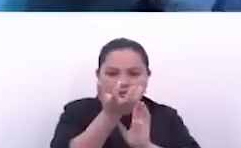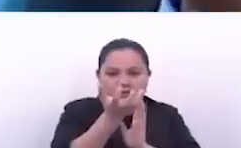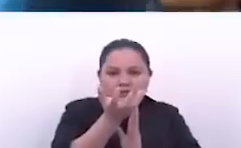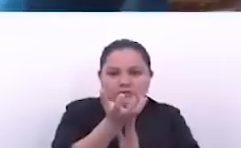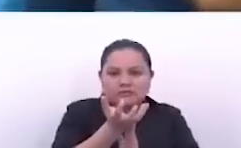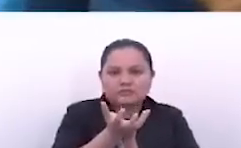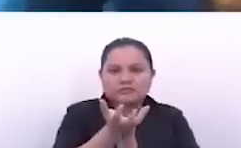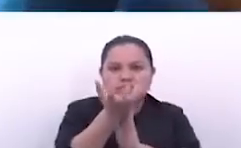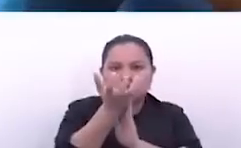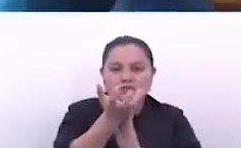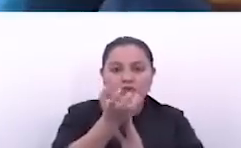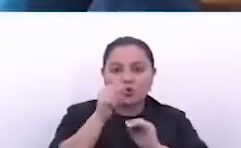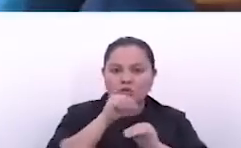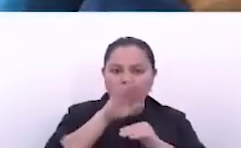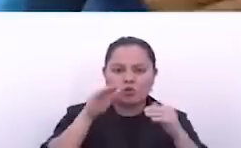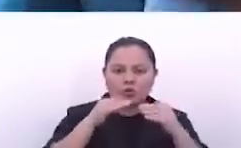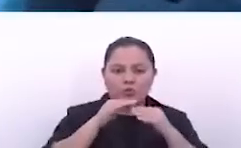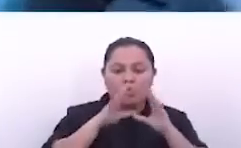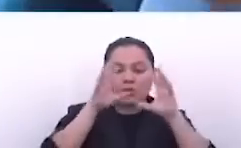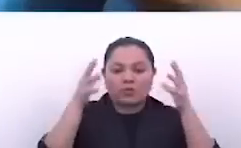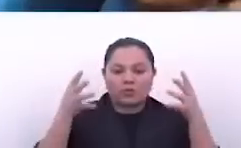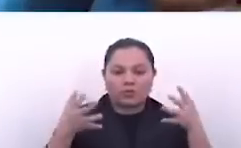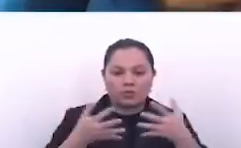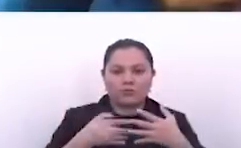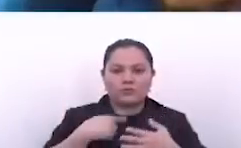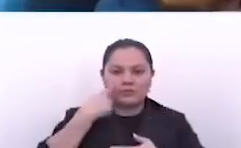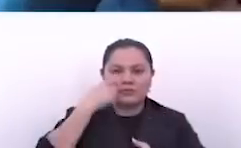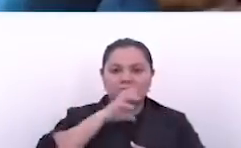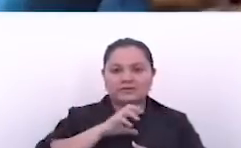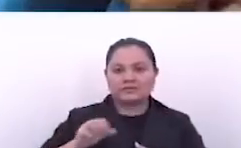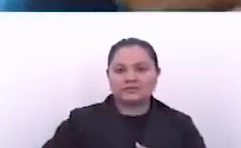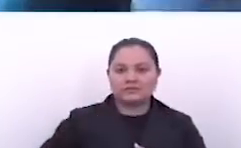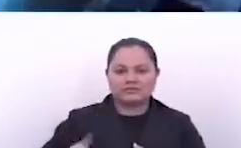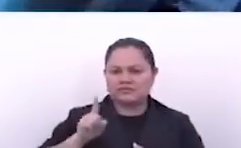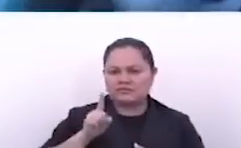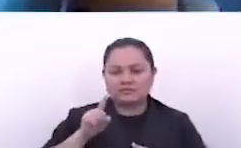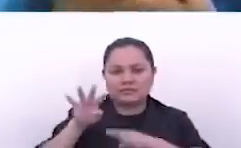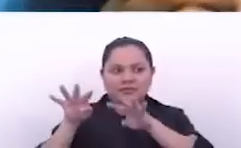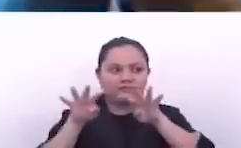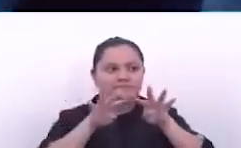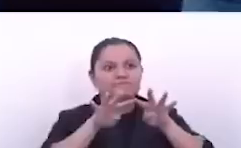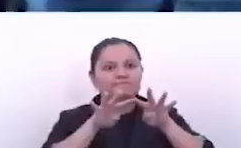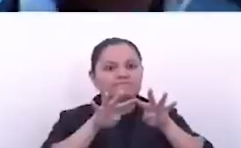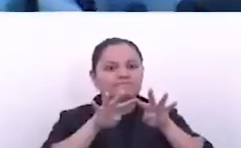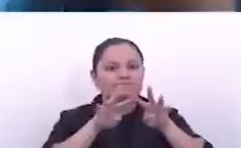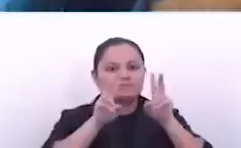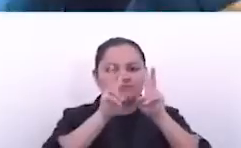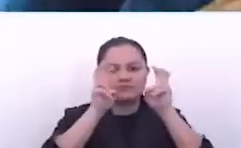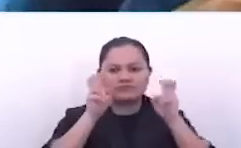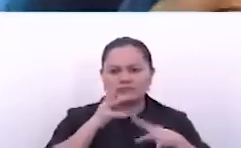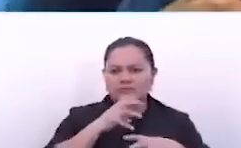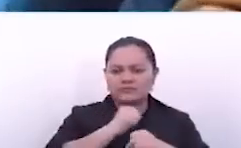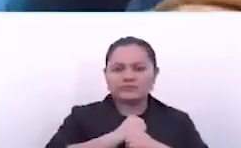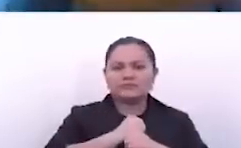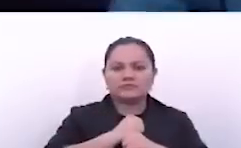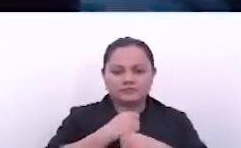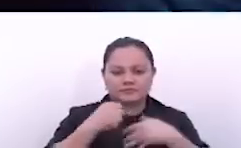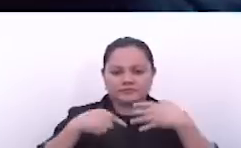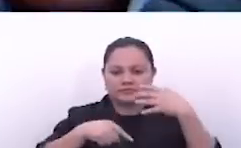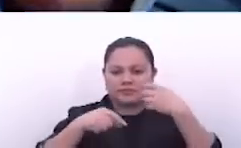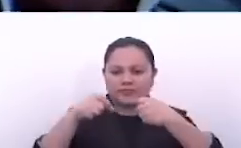tiene los ojos puestos en El Salvador. Y eso es lo que no le gusta. En temas de seguridad, también el sector agropecuario